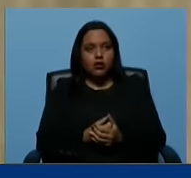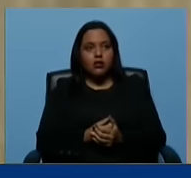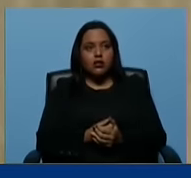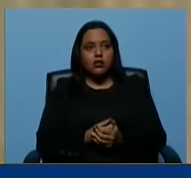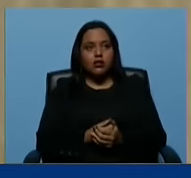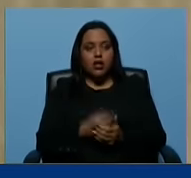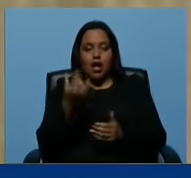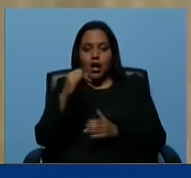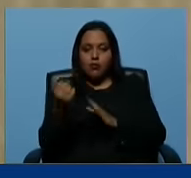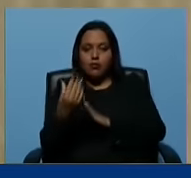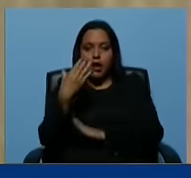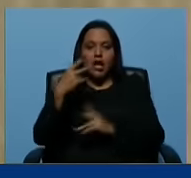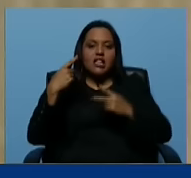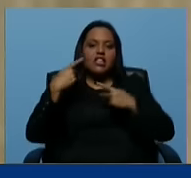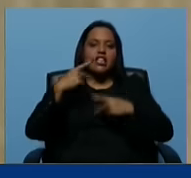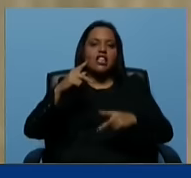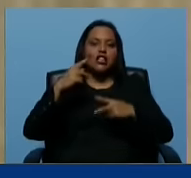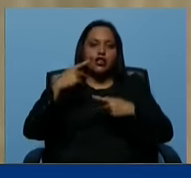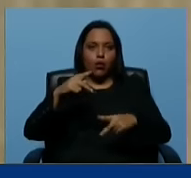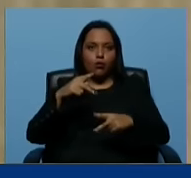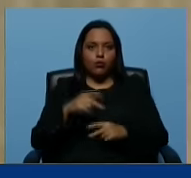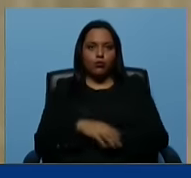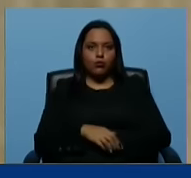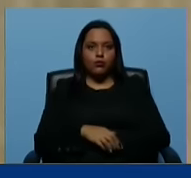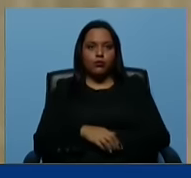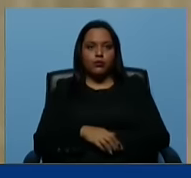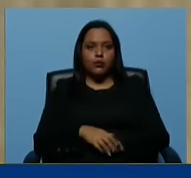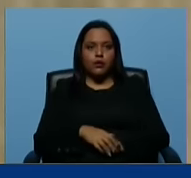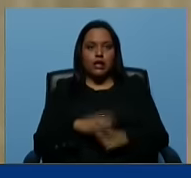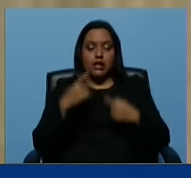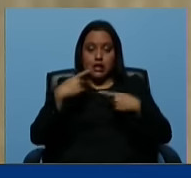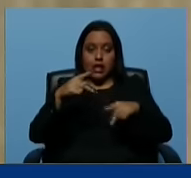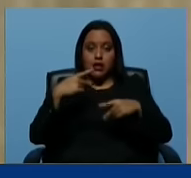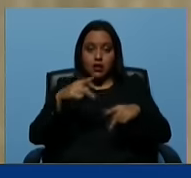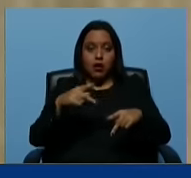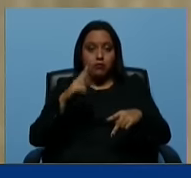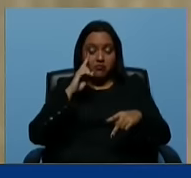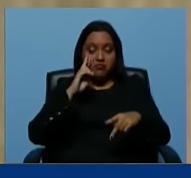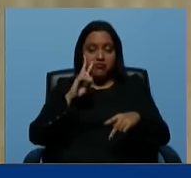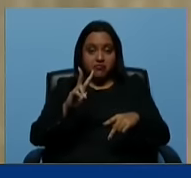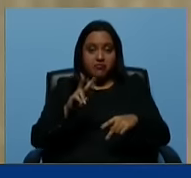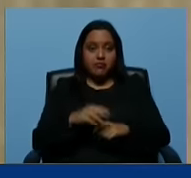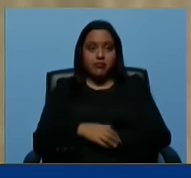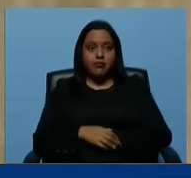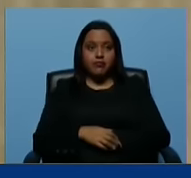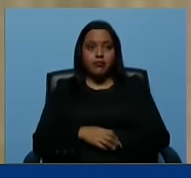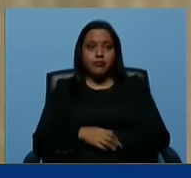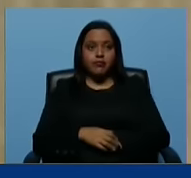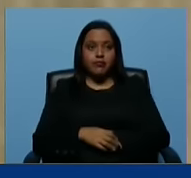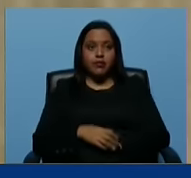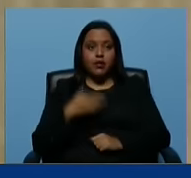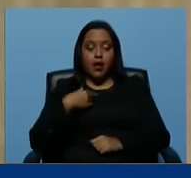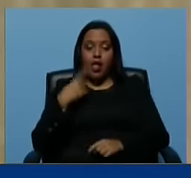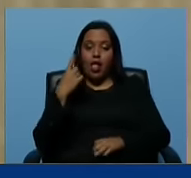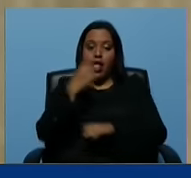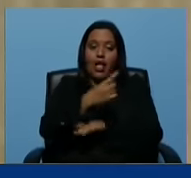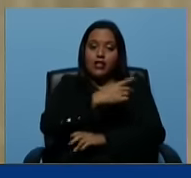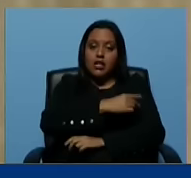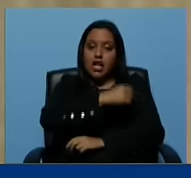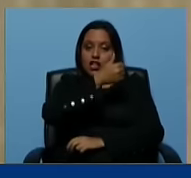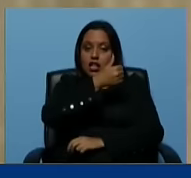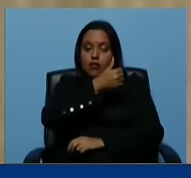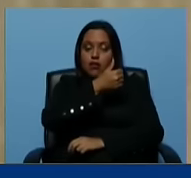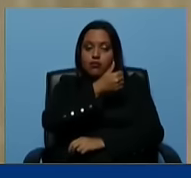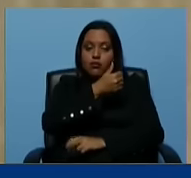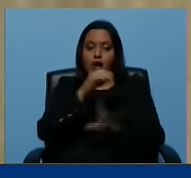me mandaron esto, TikTok, TikTok, miren lo inmoral que es TikTok. Y acuso a los directivos y dueños de